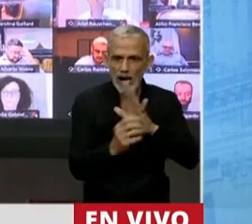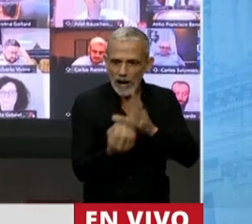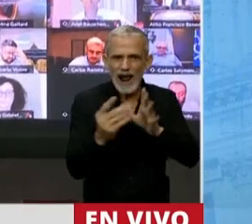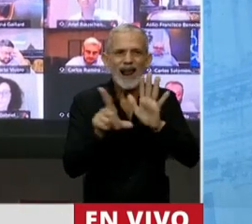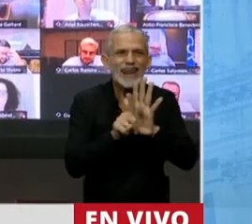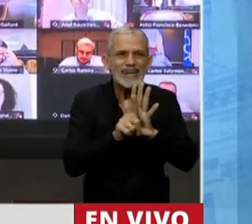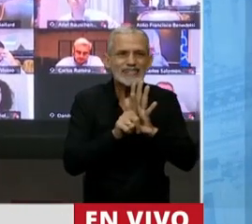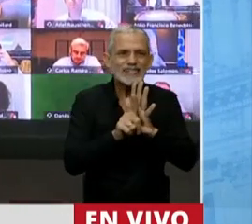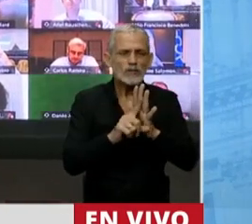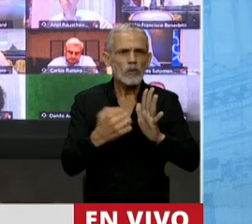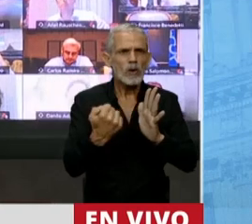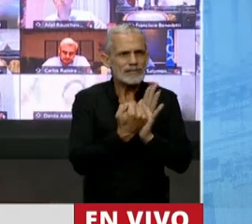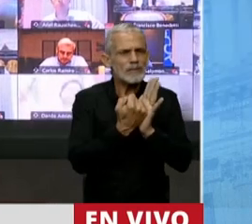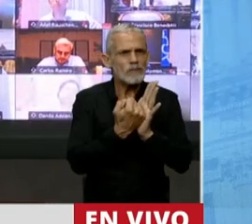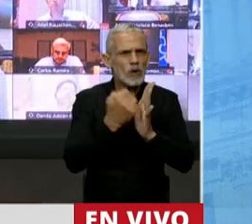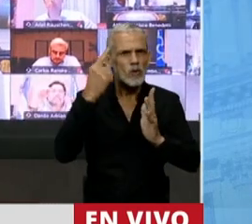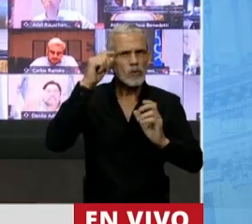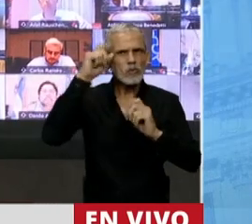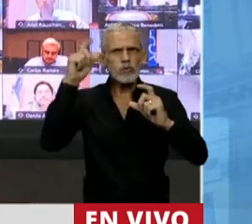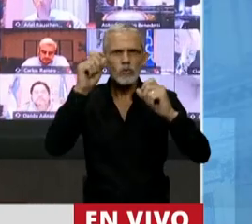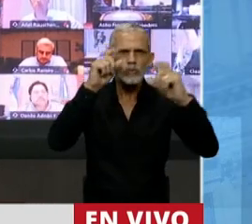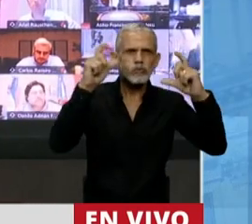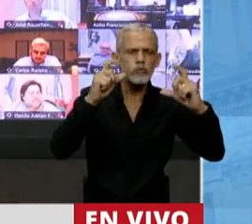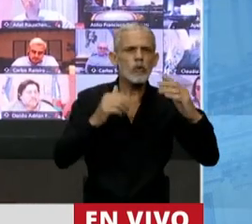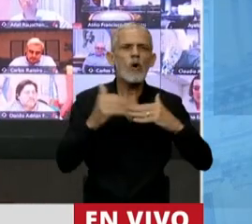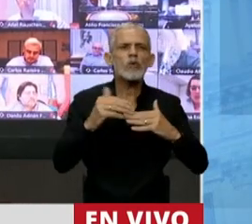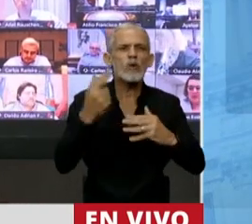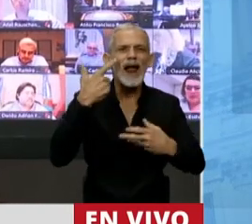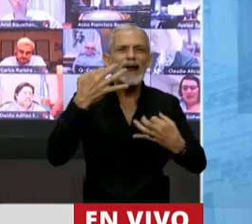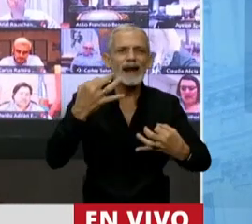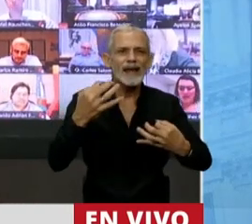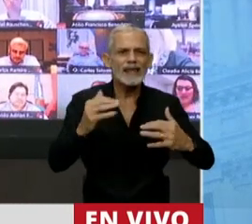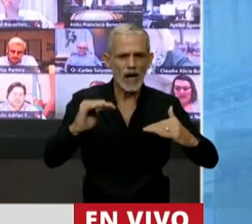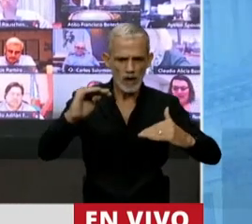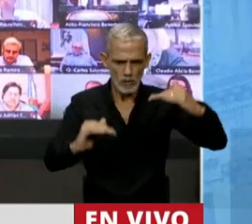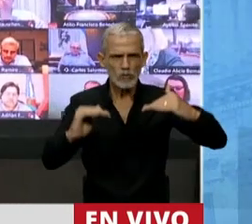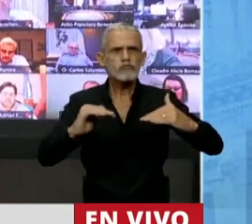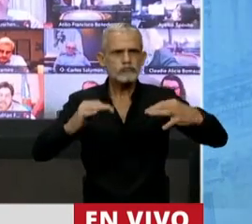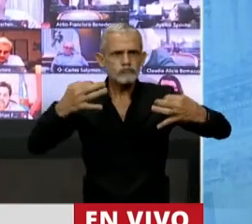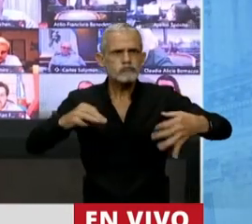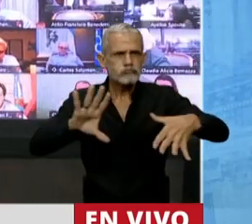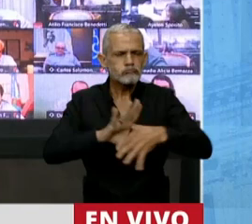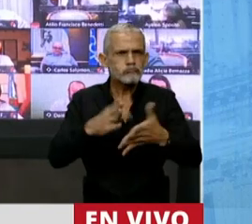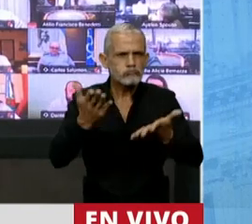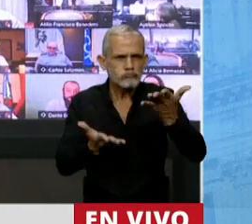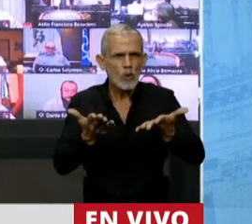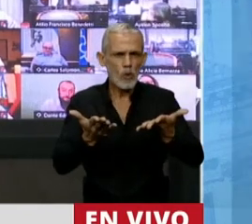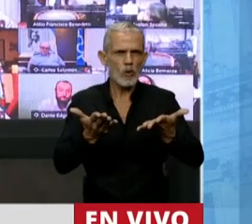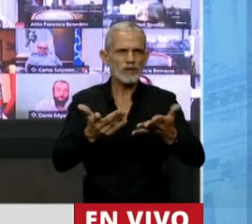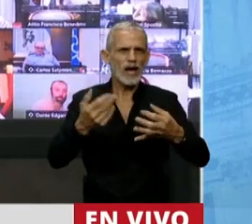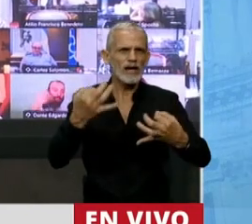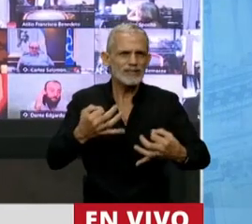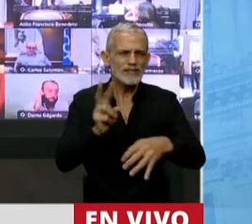y más símbolos que construyan una realidad mucho más justa, más